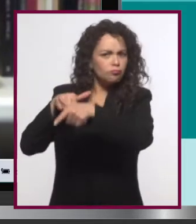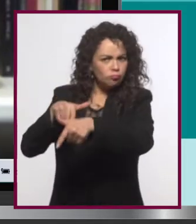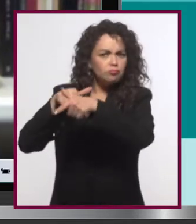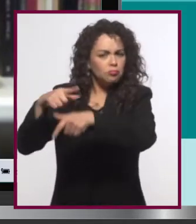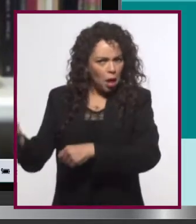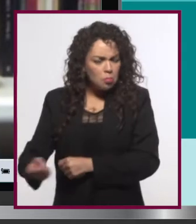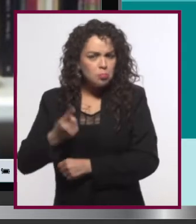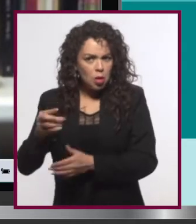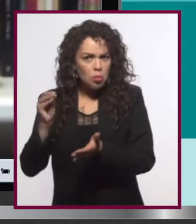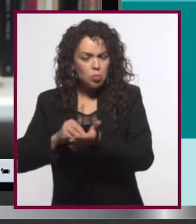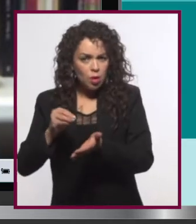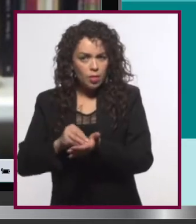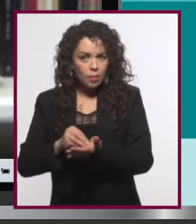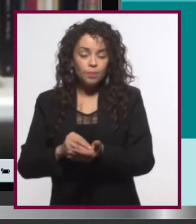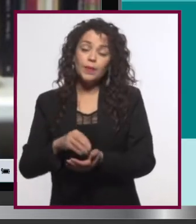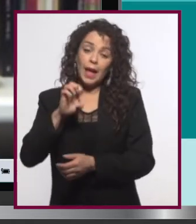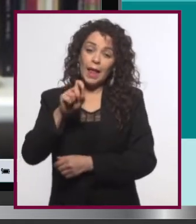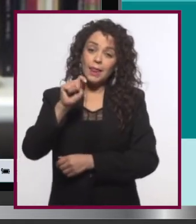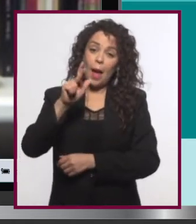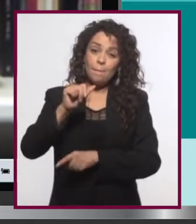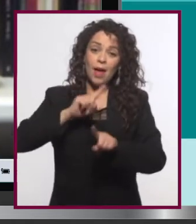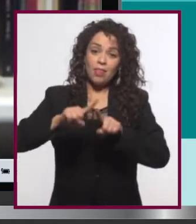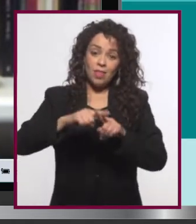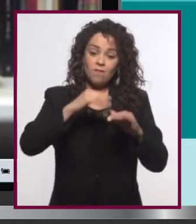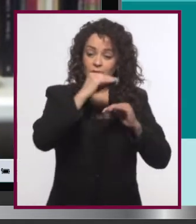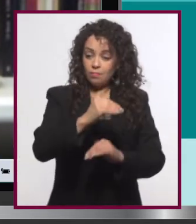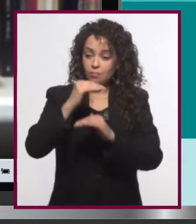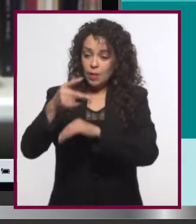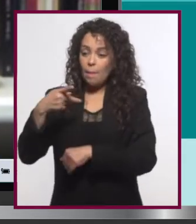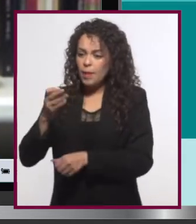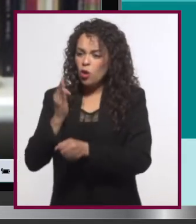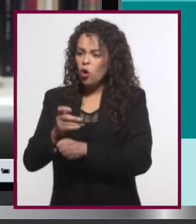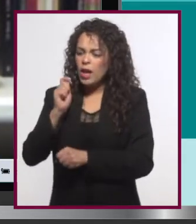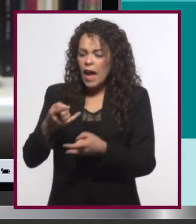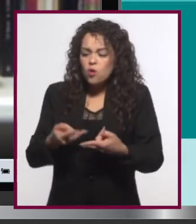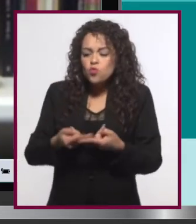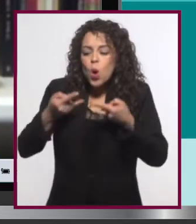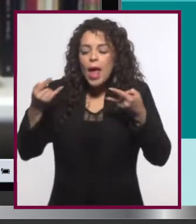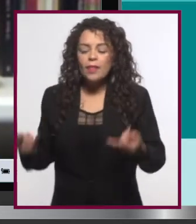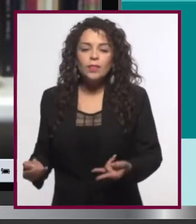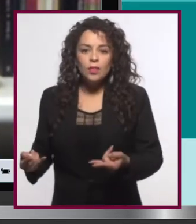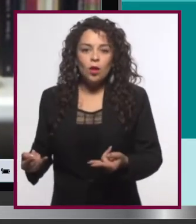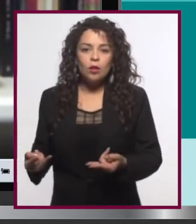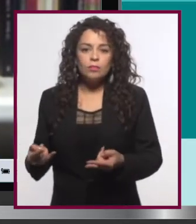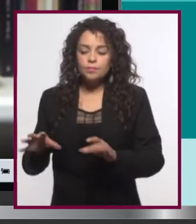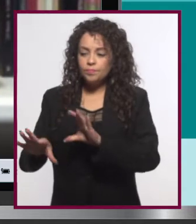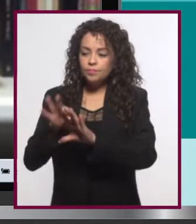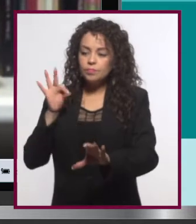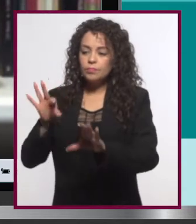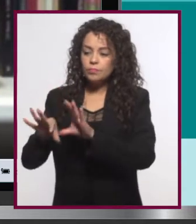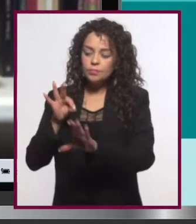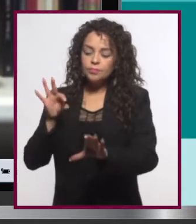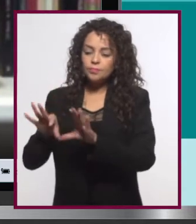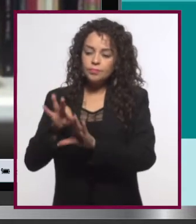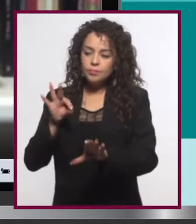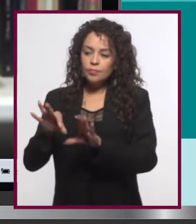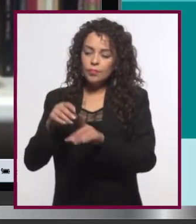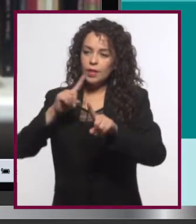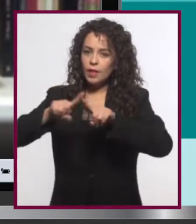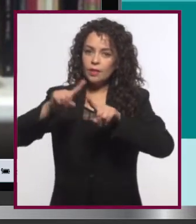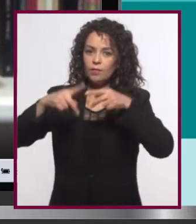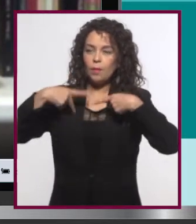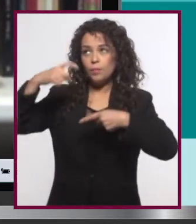sigue existiendo. Pasó por varias etapas, ahora es un poco una antología de cuentos, donde yo selecciono textos de diferentes